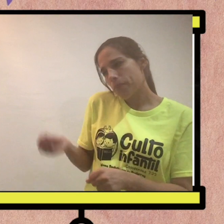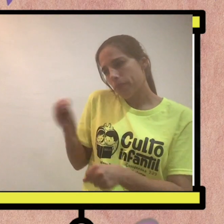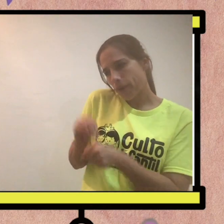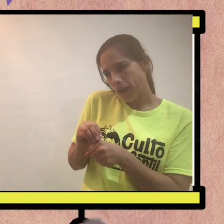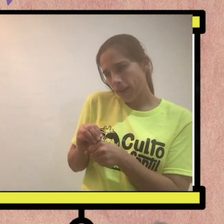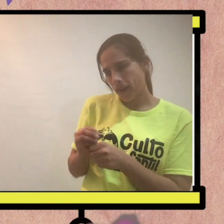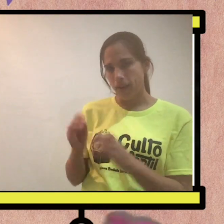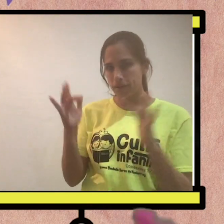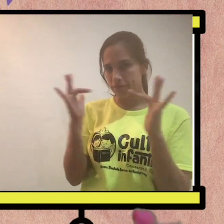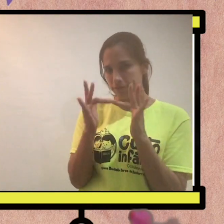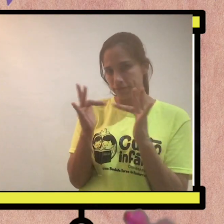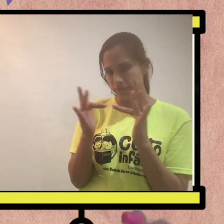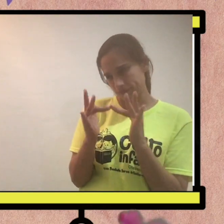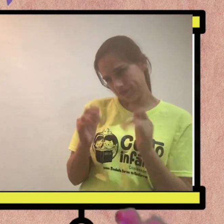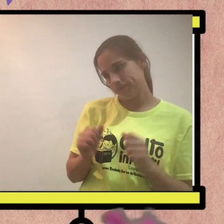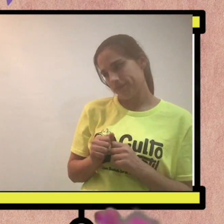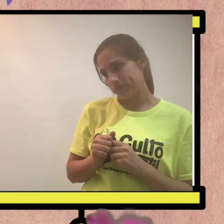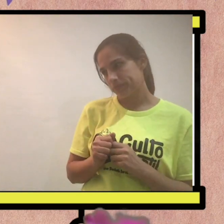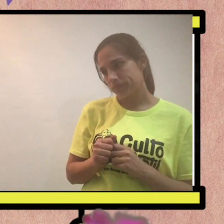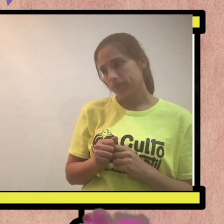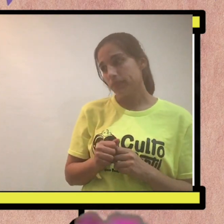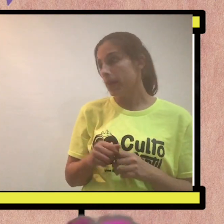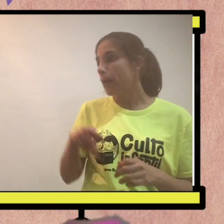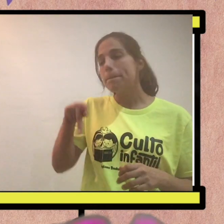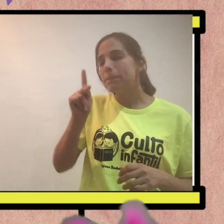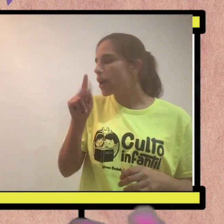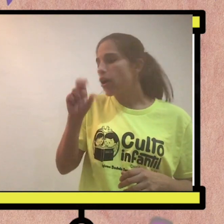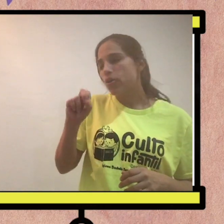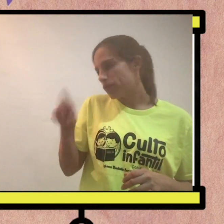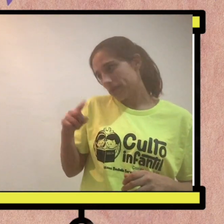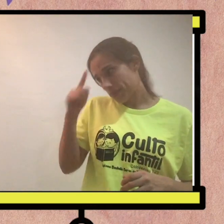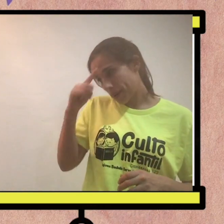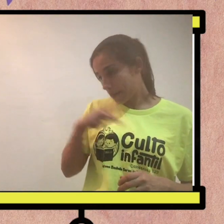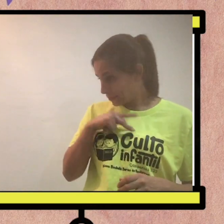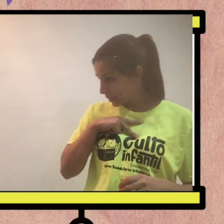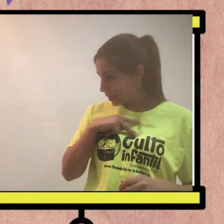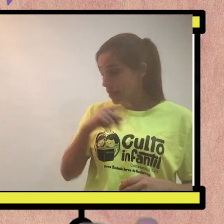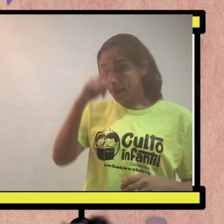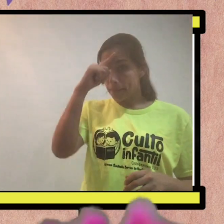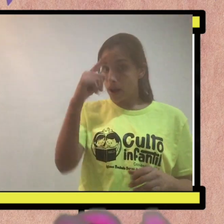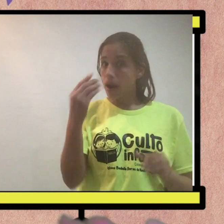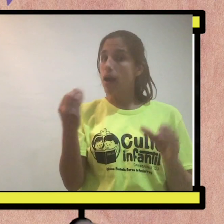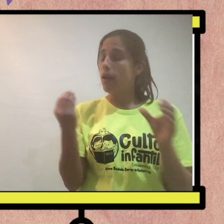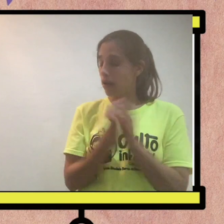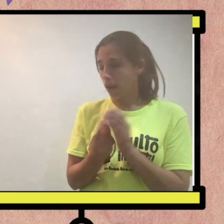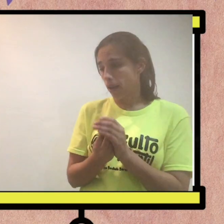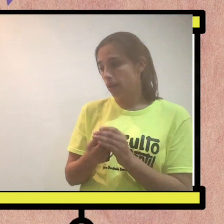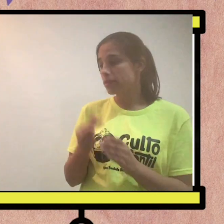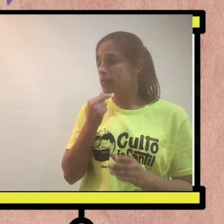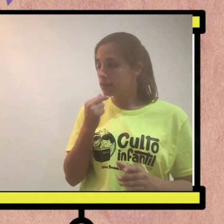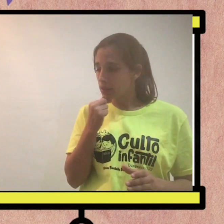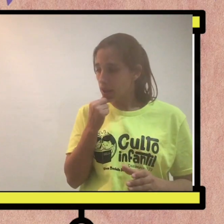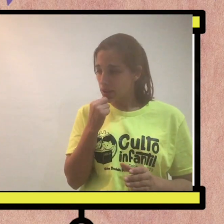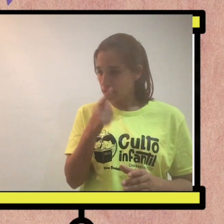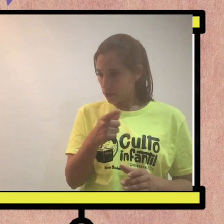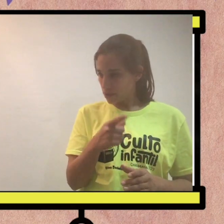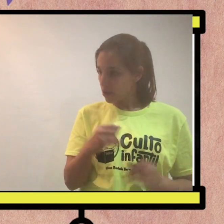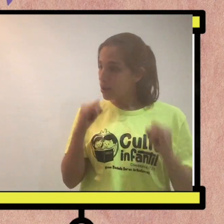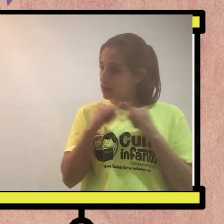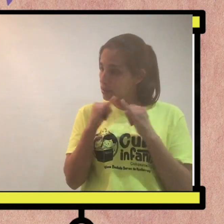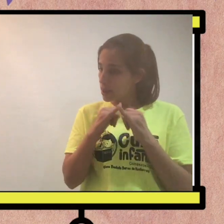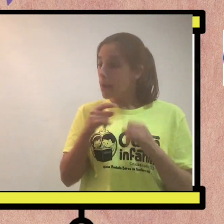¿cómo quiero me ayudas a escribir el post? ¡Ay, Farra! Pero no es para mí. Es para la cuenta de culto